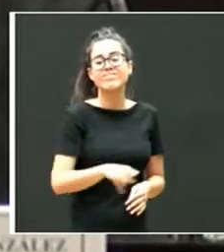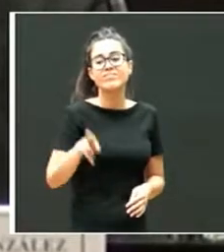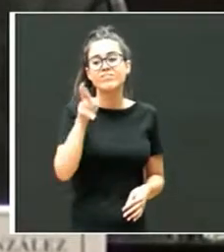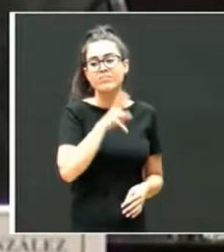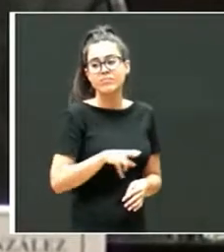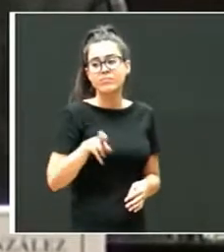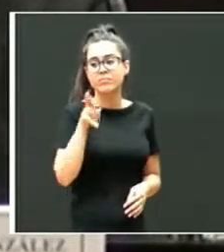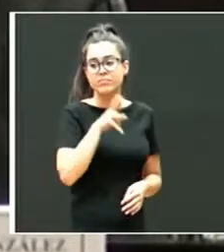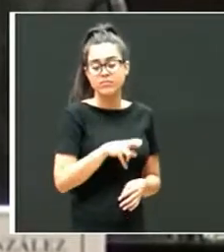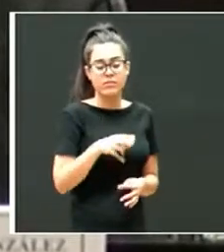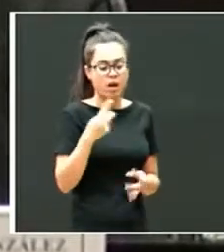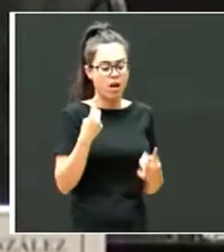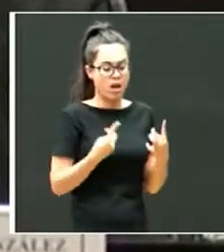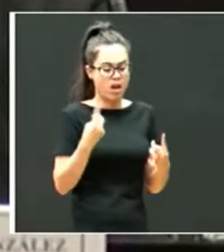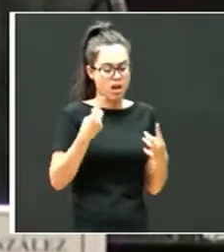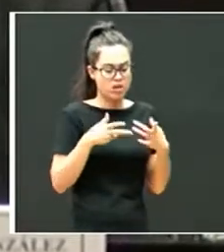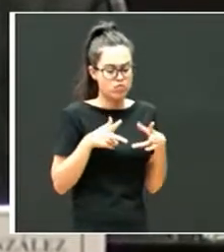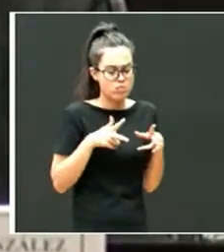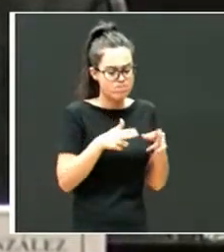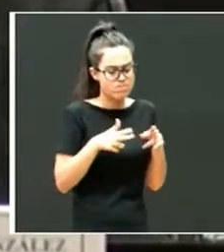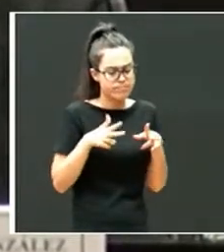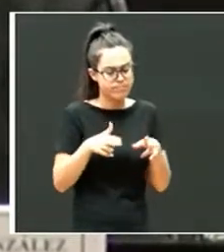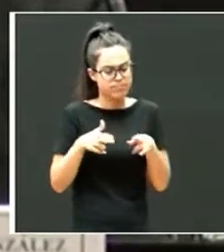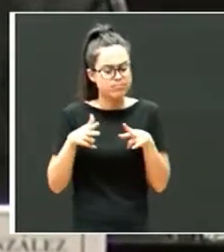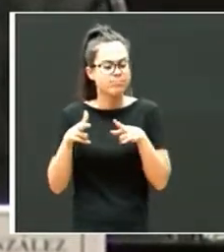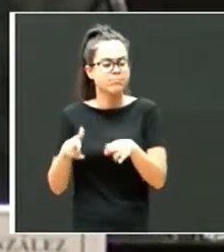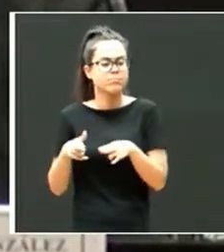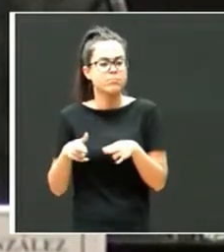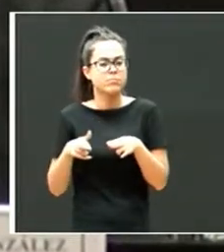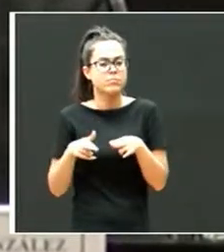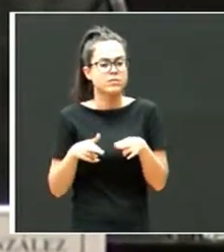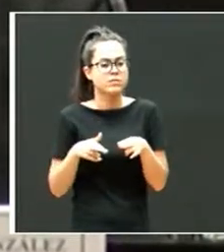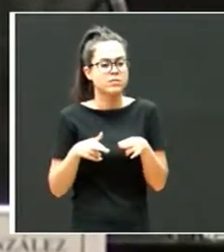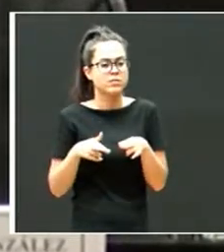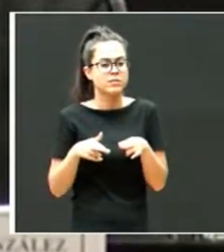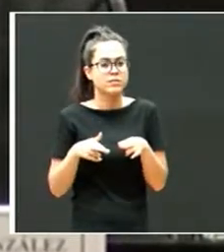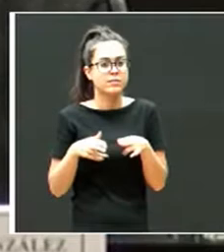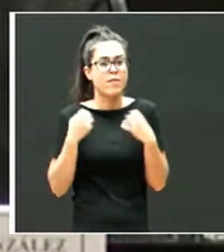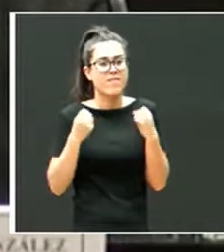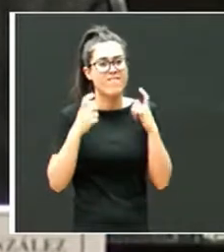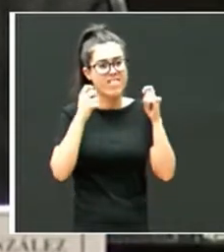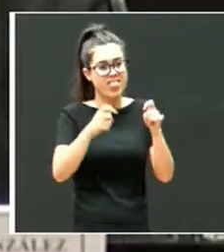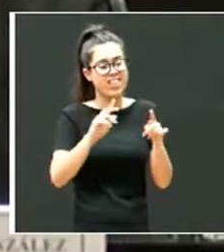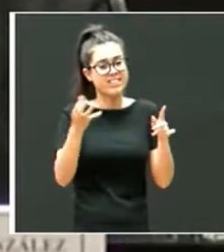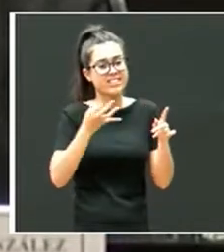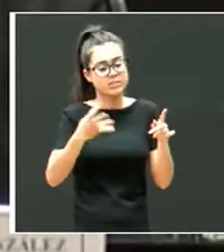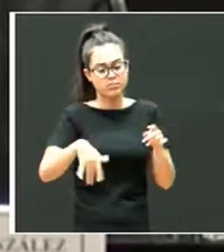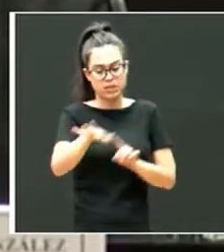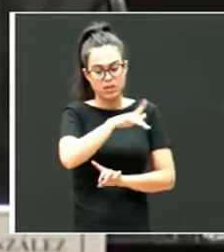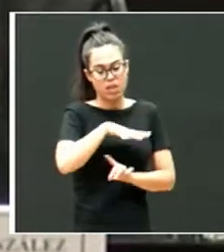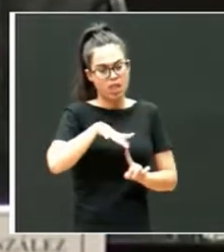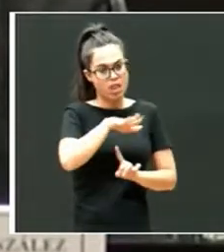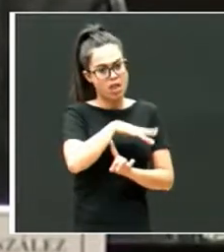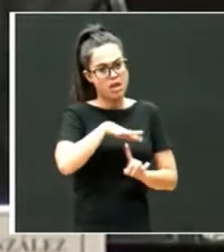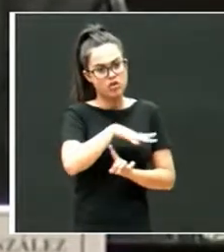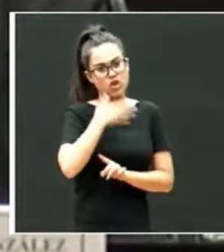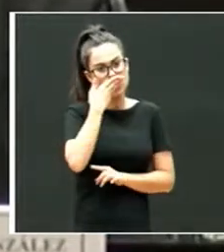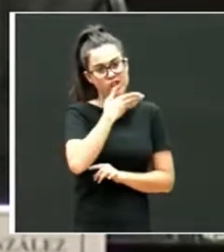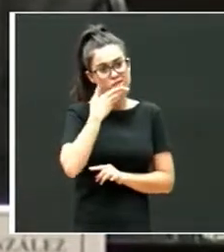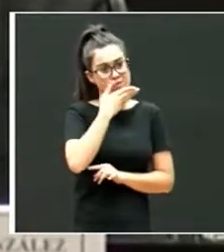ella y en algunos apartados especialmente de que la escuela debe ofrecer un entorno seguro y acogedor.